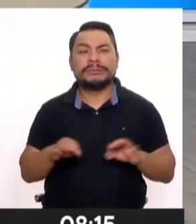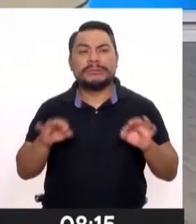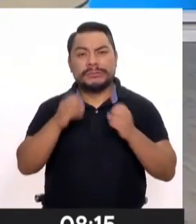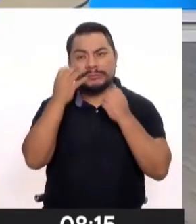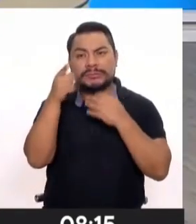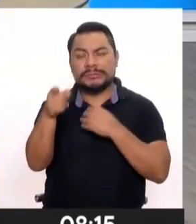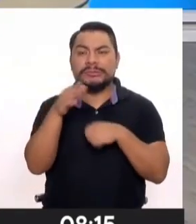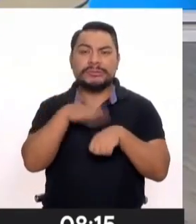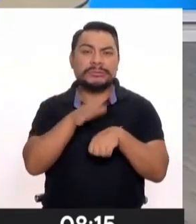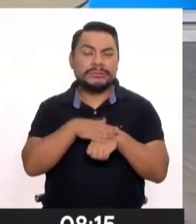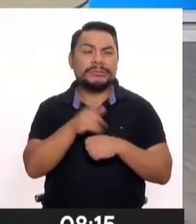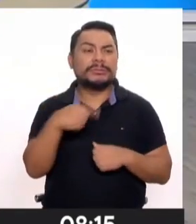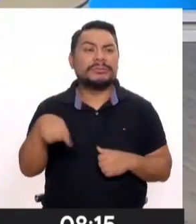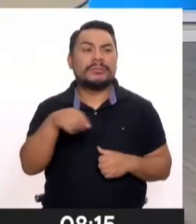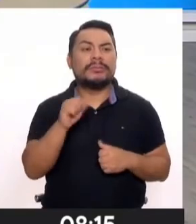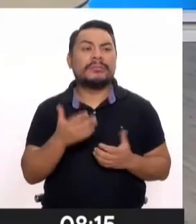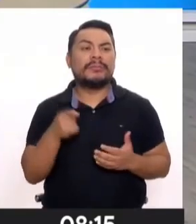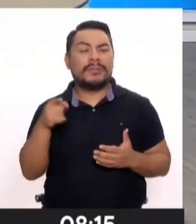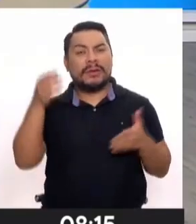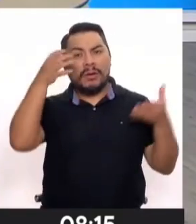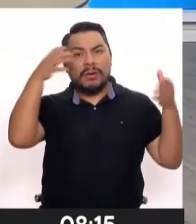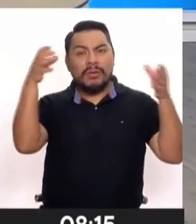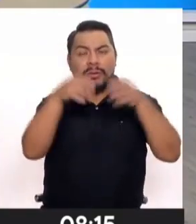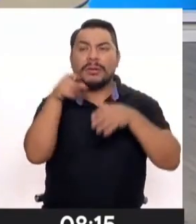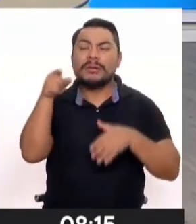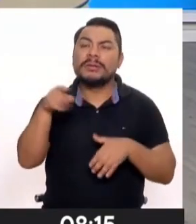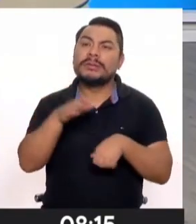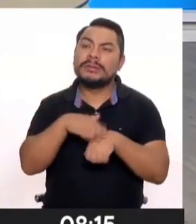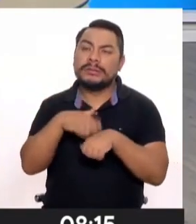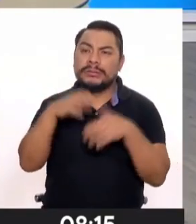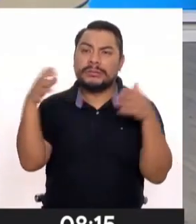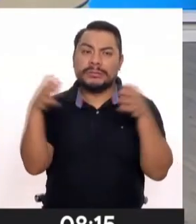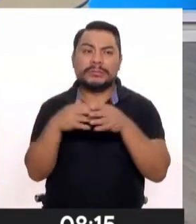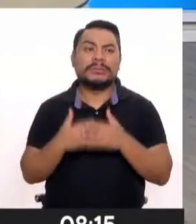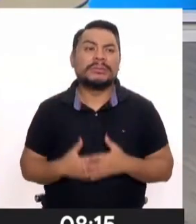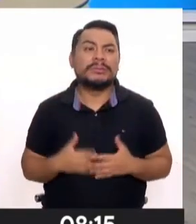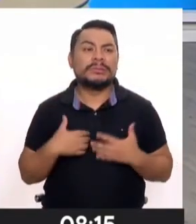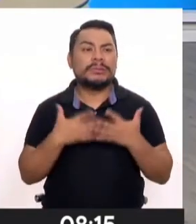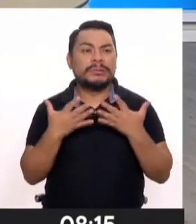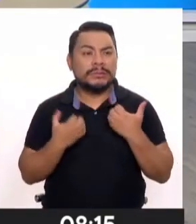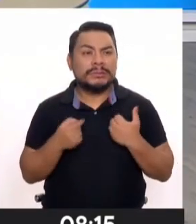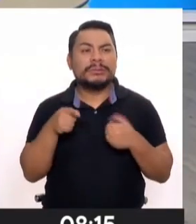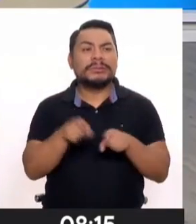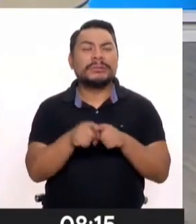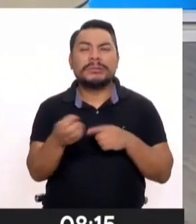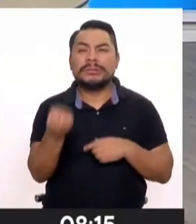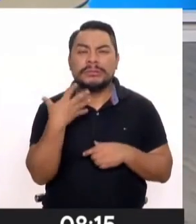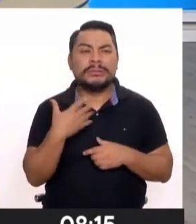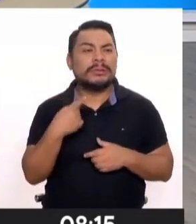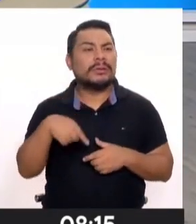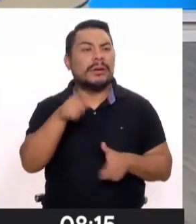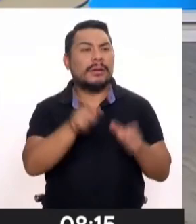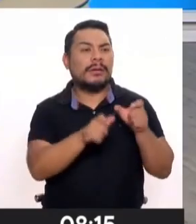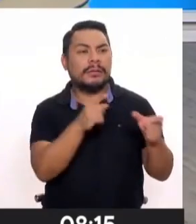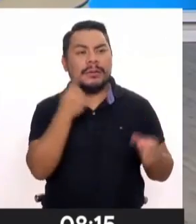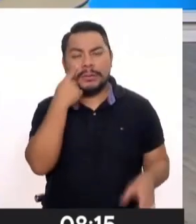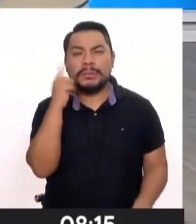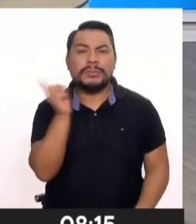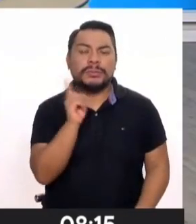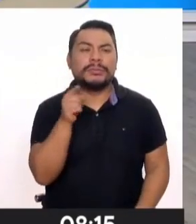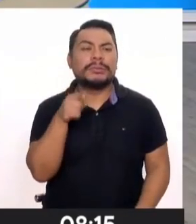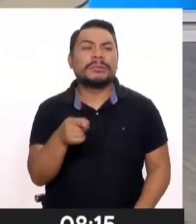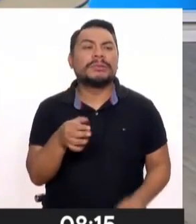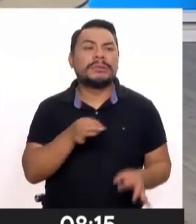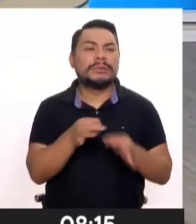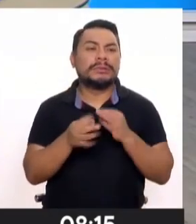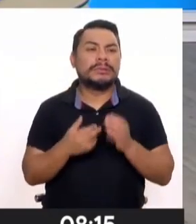exhortación que se le está haciendo al Congreso de la República. Y quisiera que nos ponga también en contexto, para las personas que no conocen